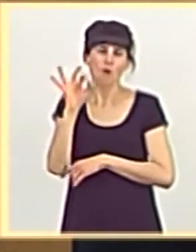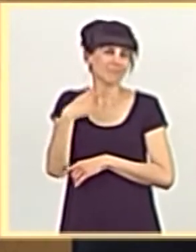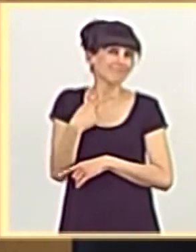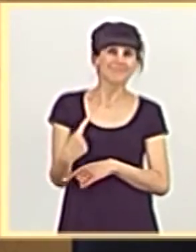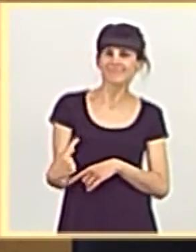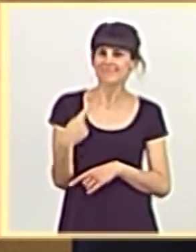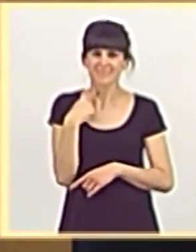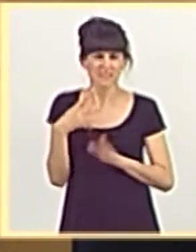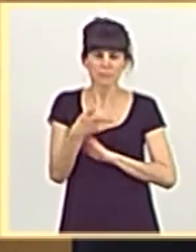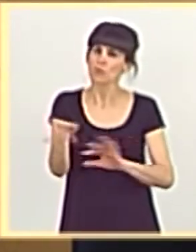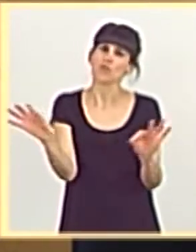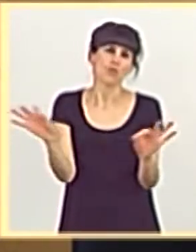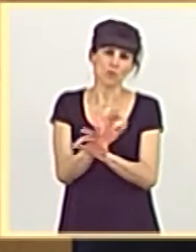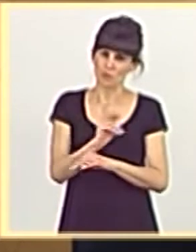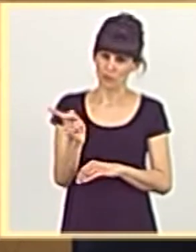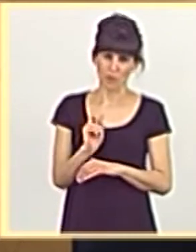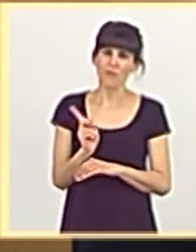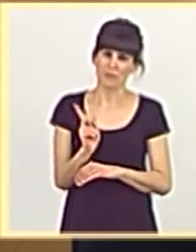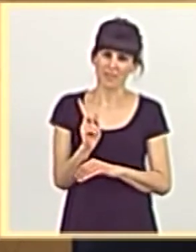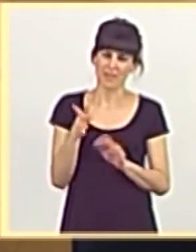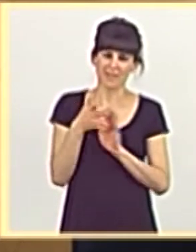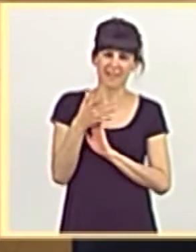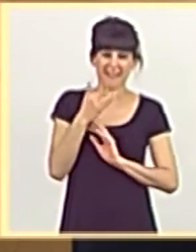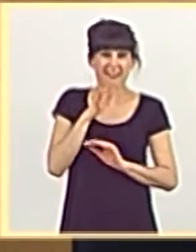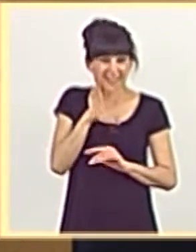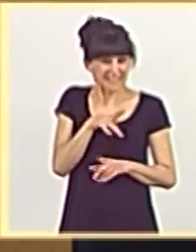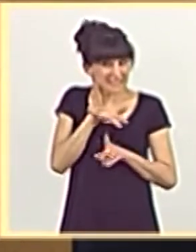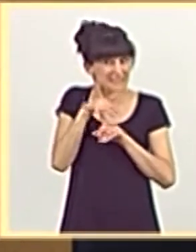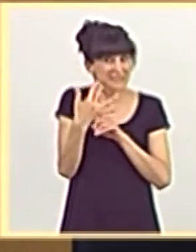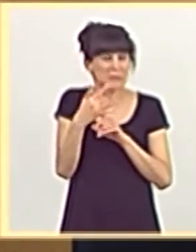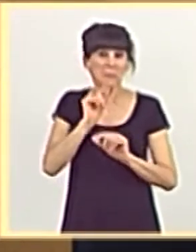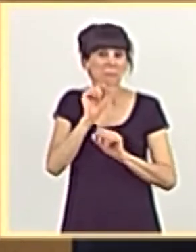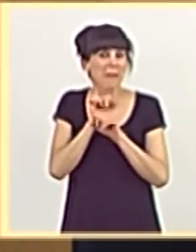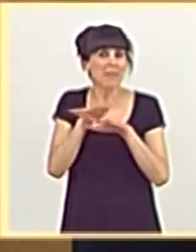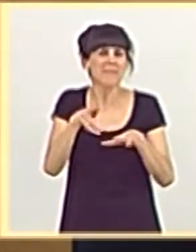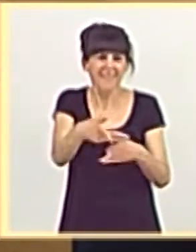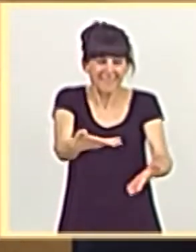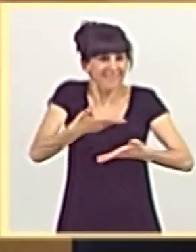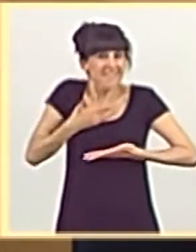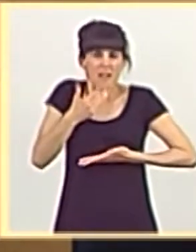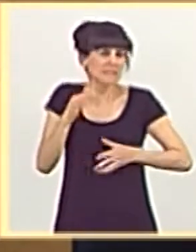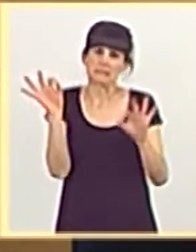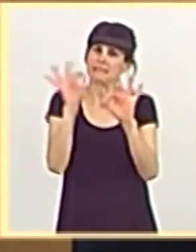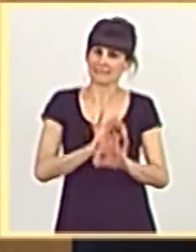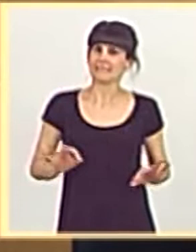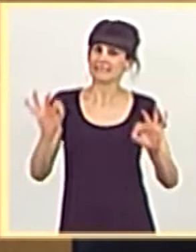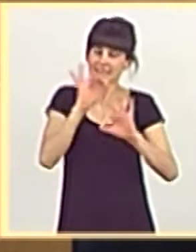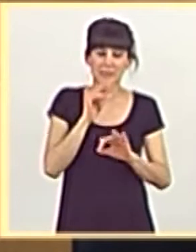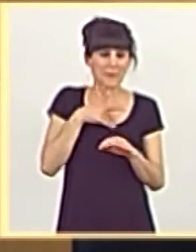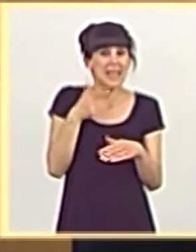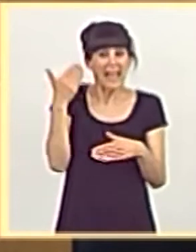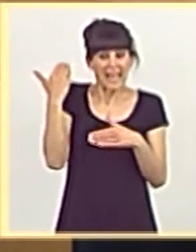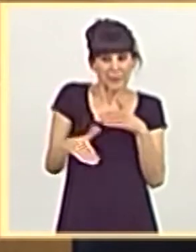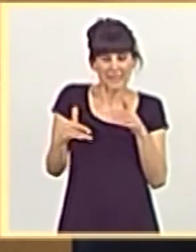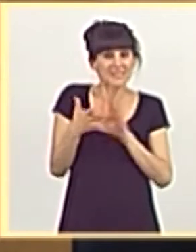No vayan a confundir la coyuntura de una pandemia donde ustedes no han ayudado nada, con los límites que no